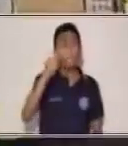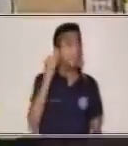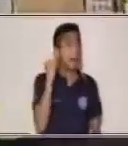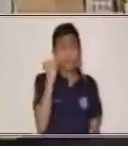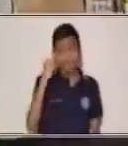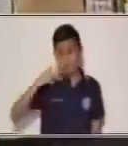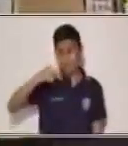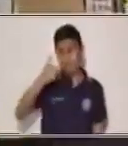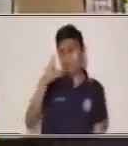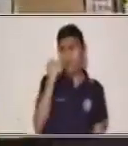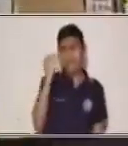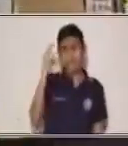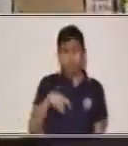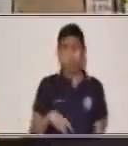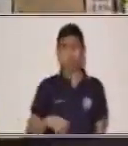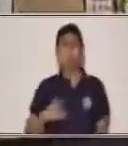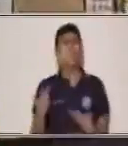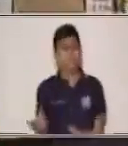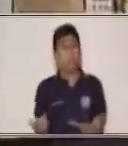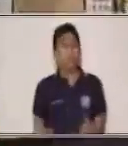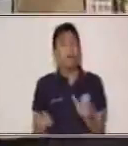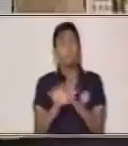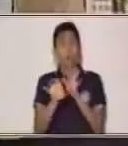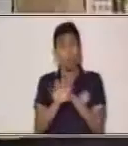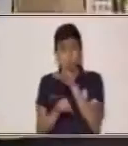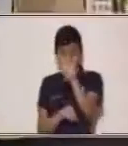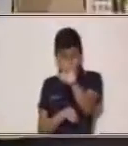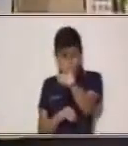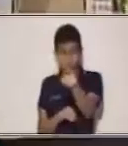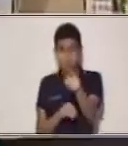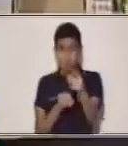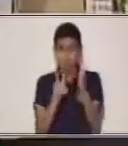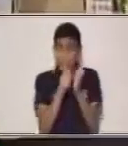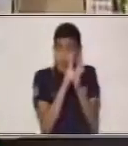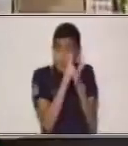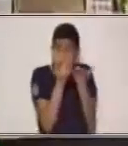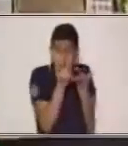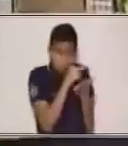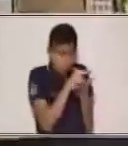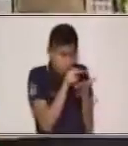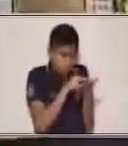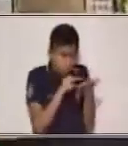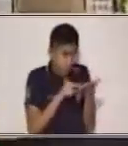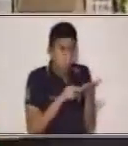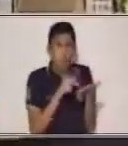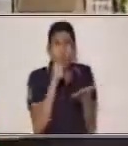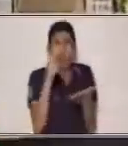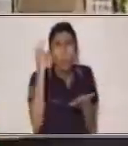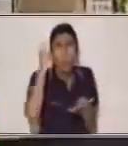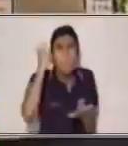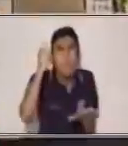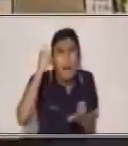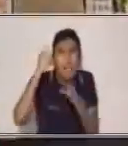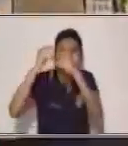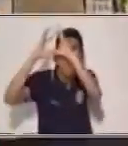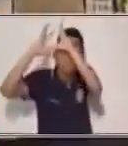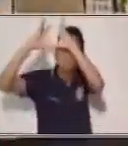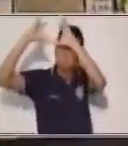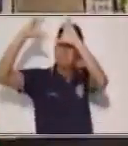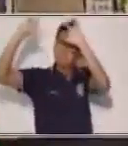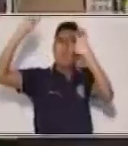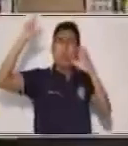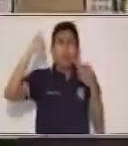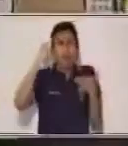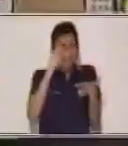leer el cuento, o el lector, puede transportarse y puede ser un